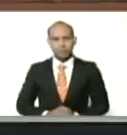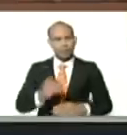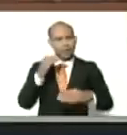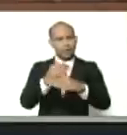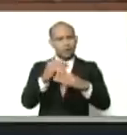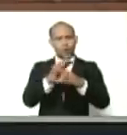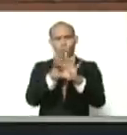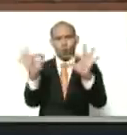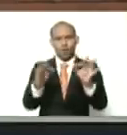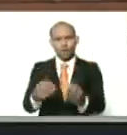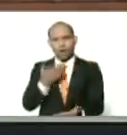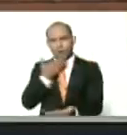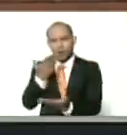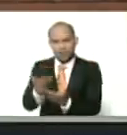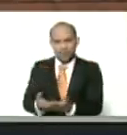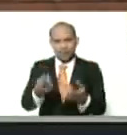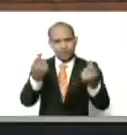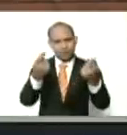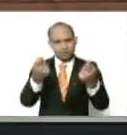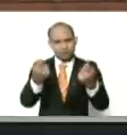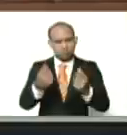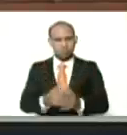igualmente, me solicitan recursos,